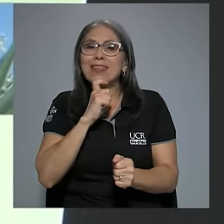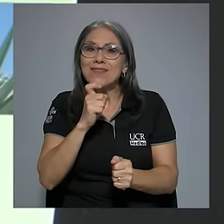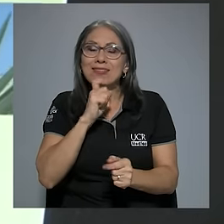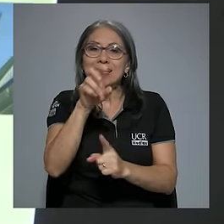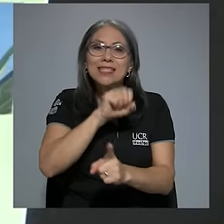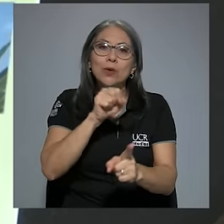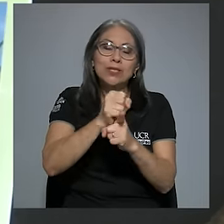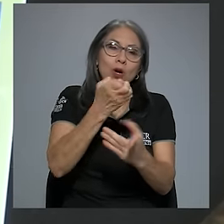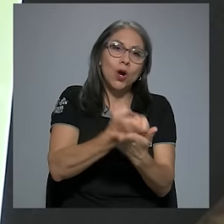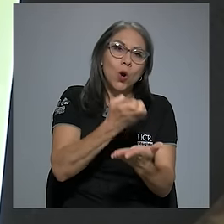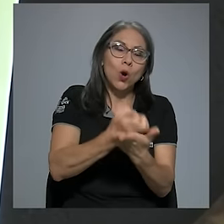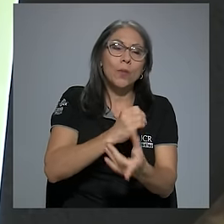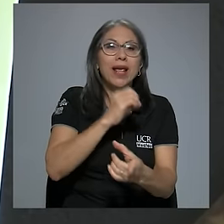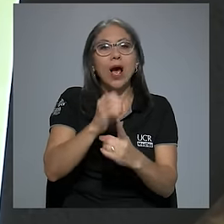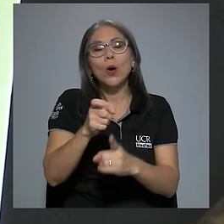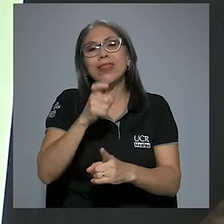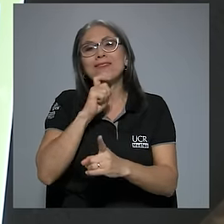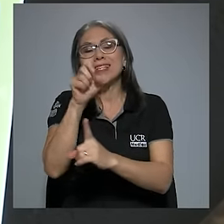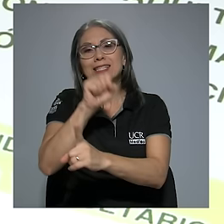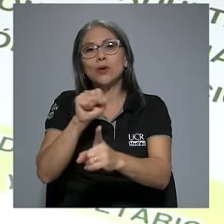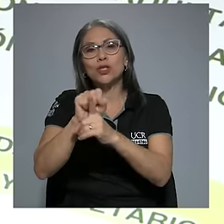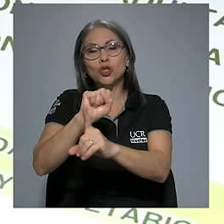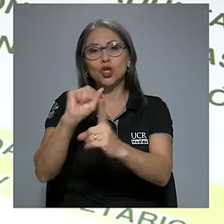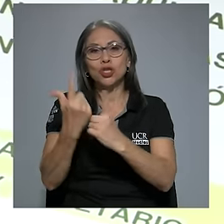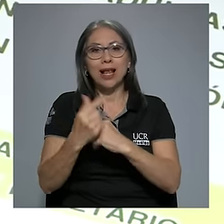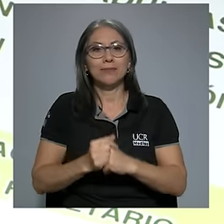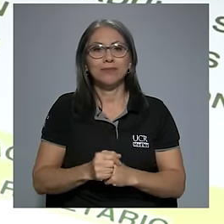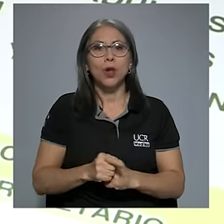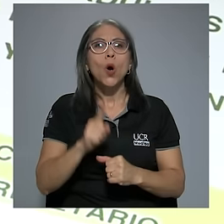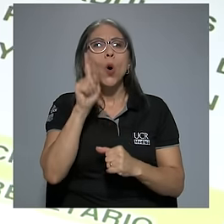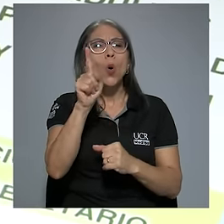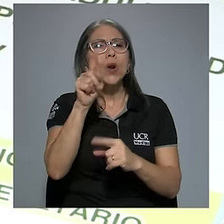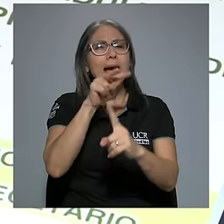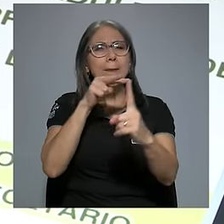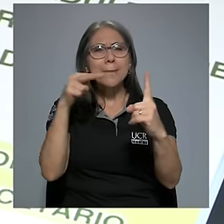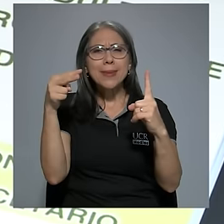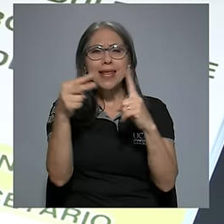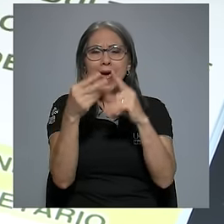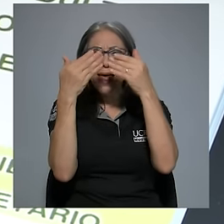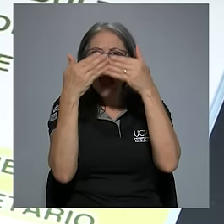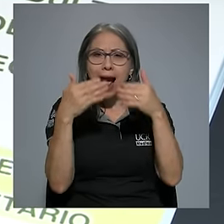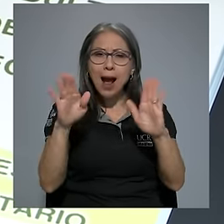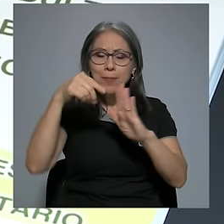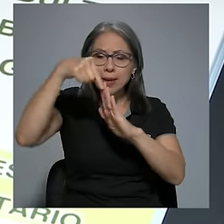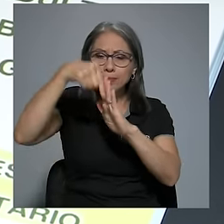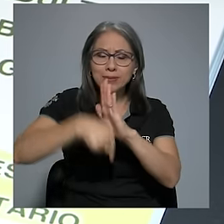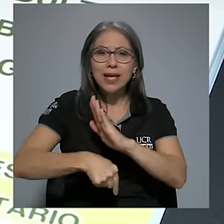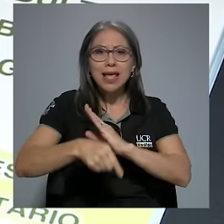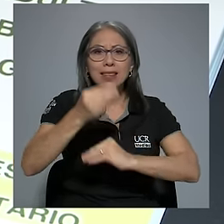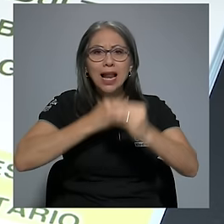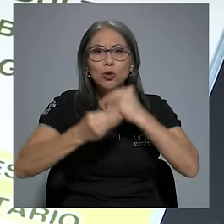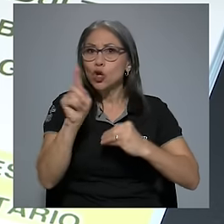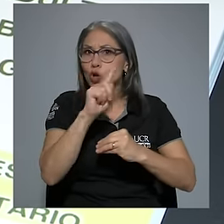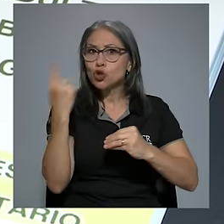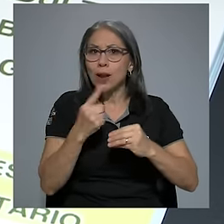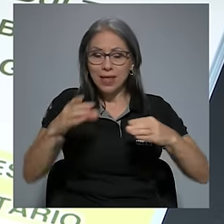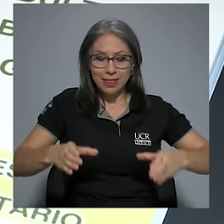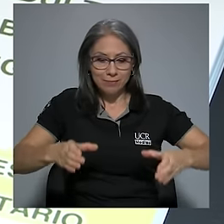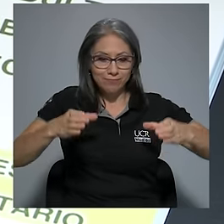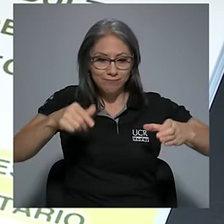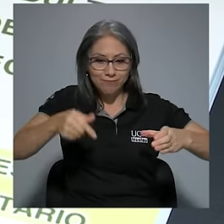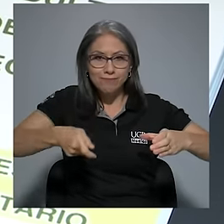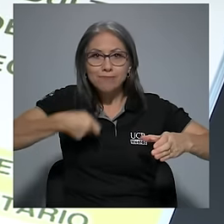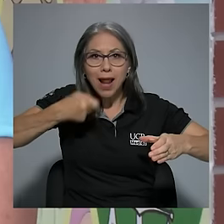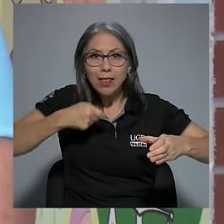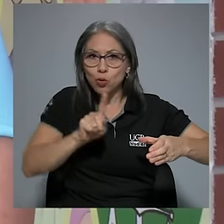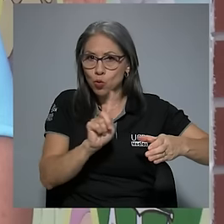y social. Una mirada más amplia de la nutrición va más allá del plato, sino el reconocimiento de